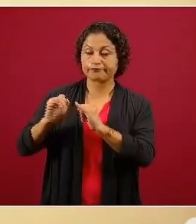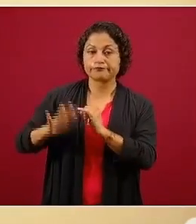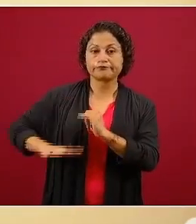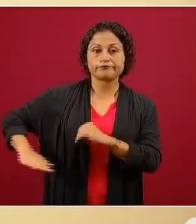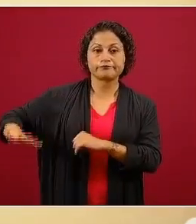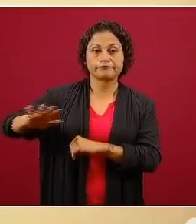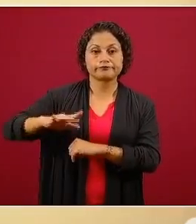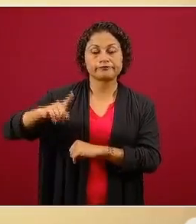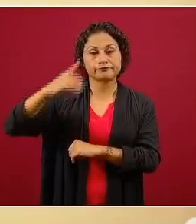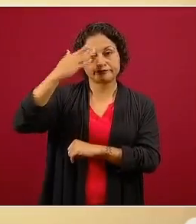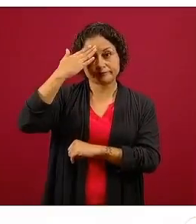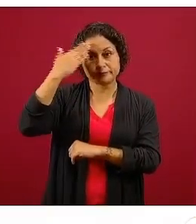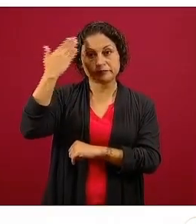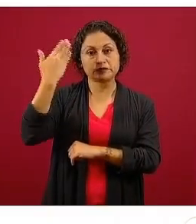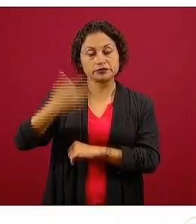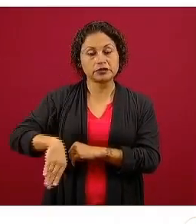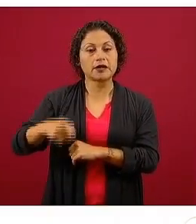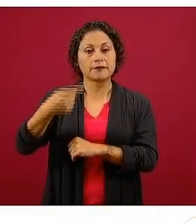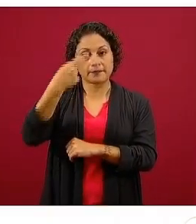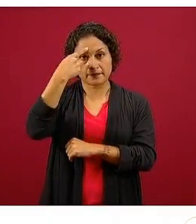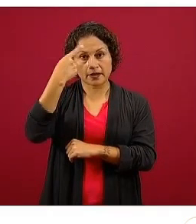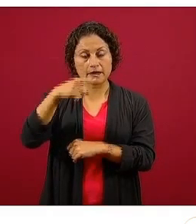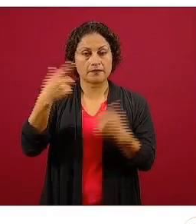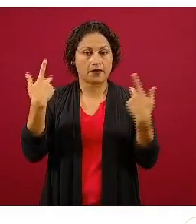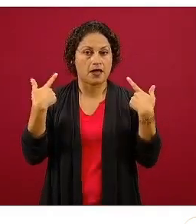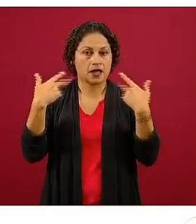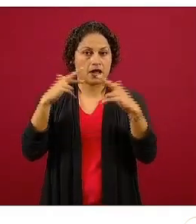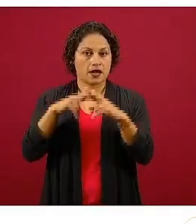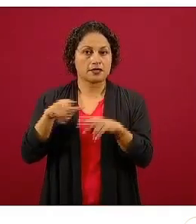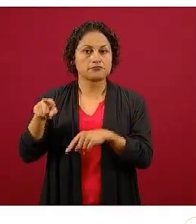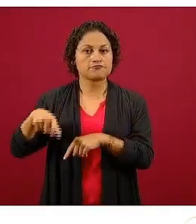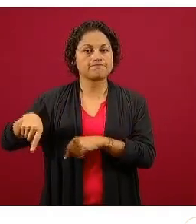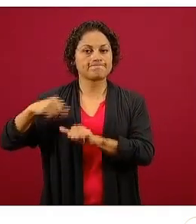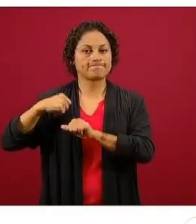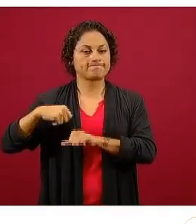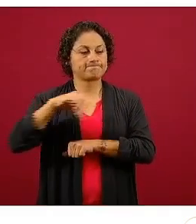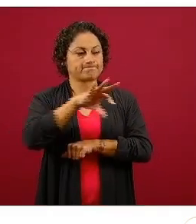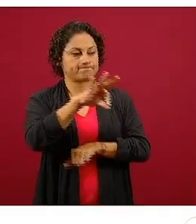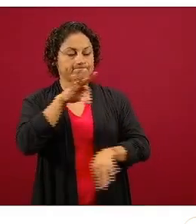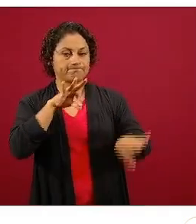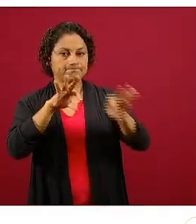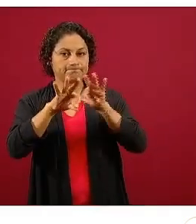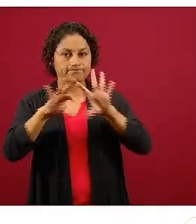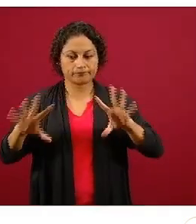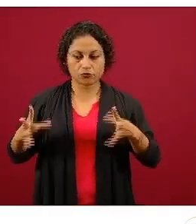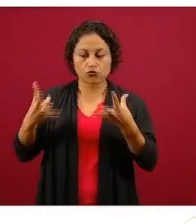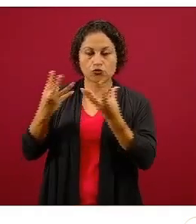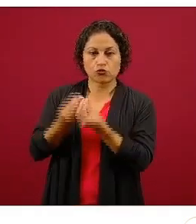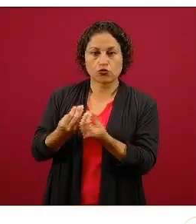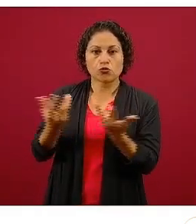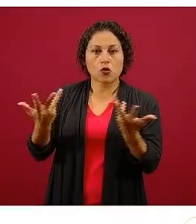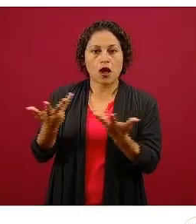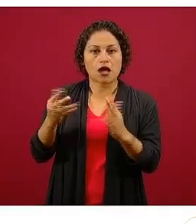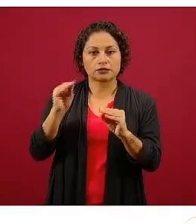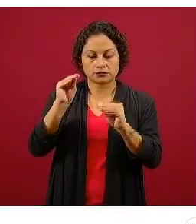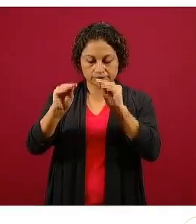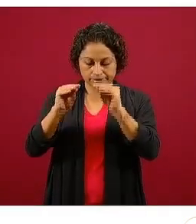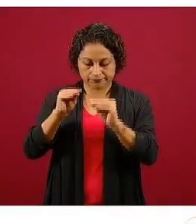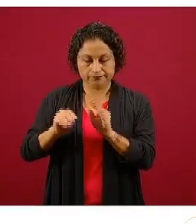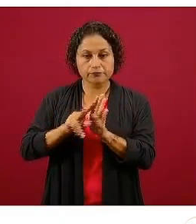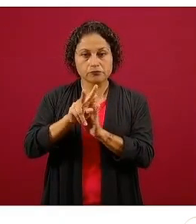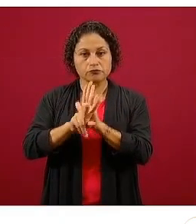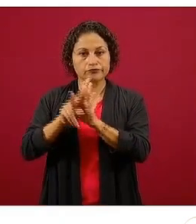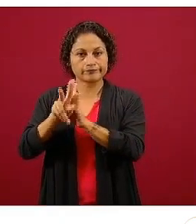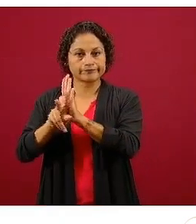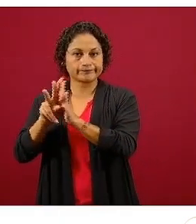formación magisterial y ellos están ayudando a hacer los guiones de los programas, están siendo también